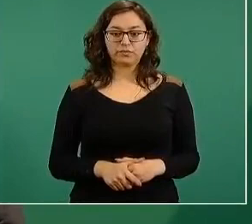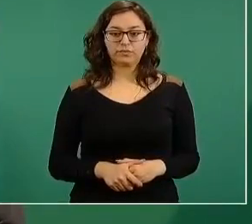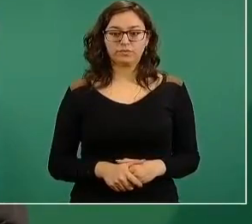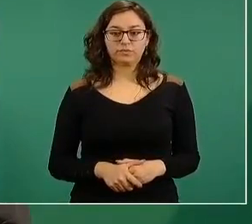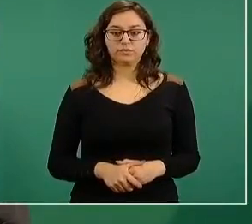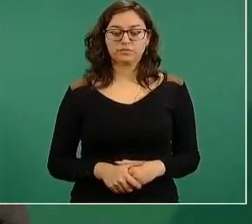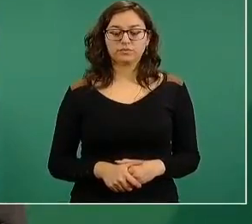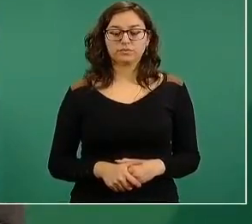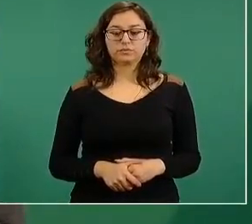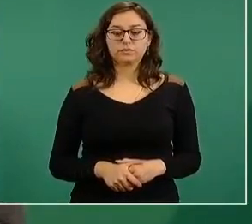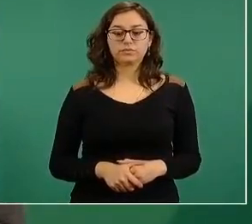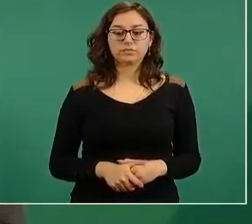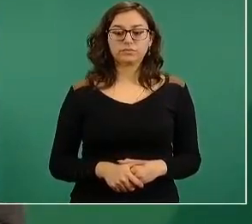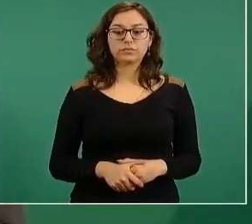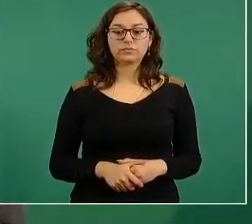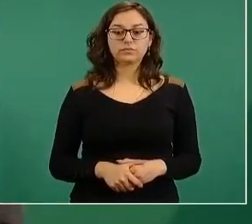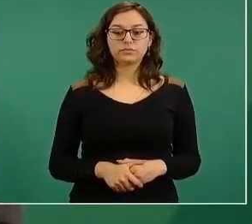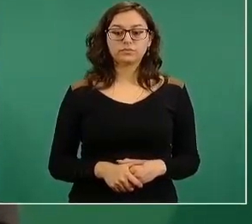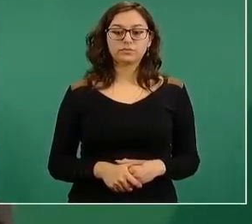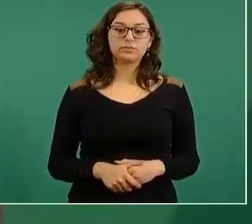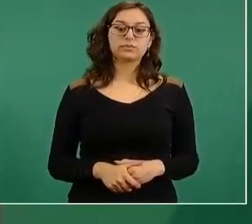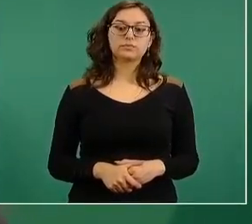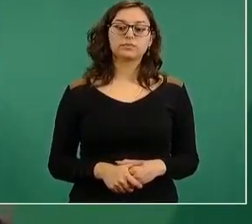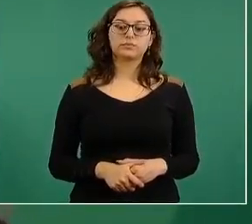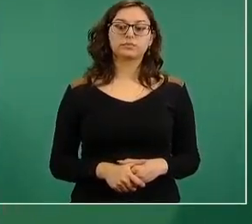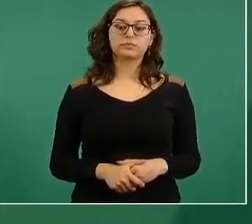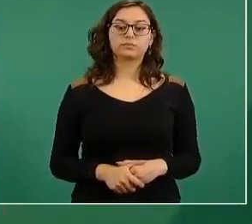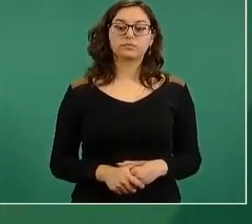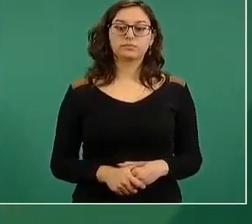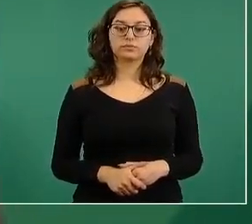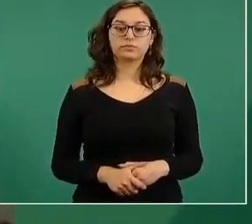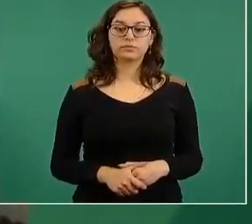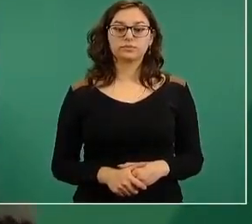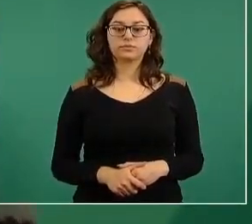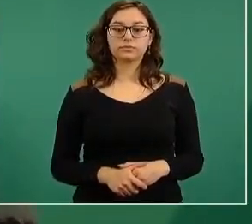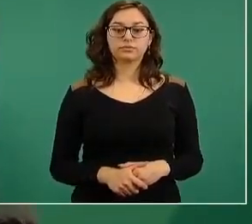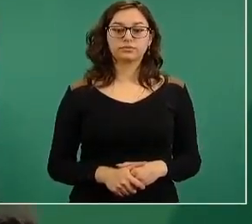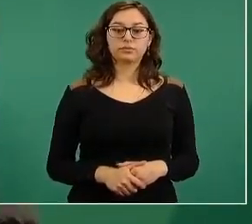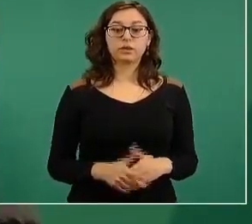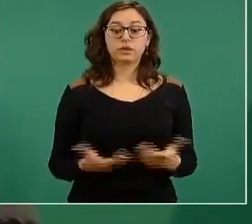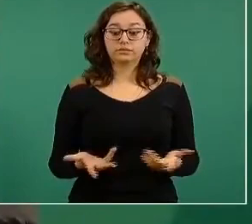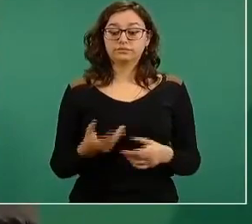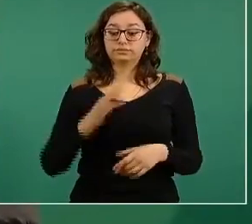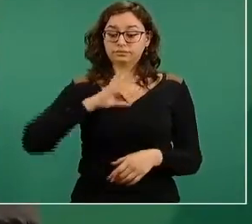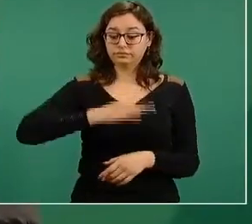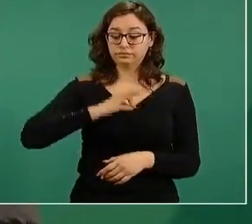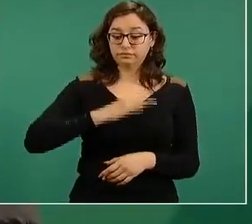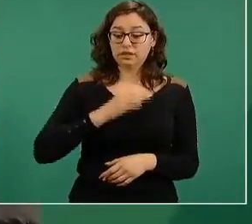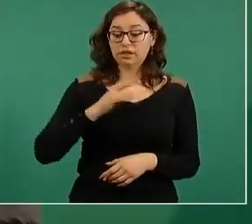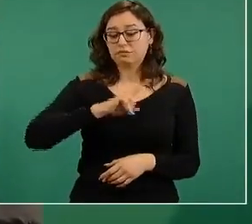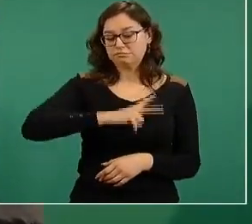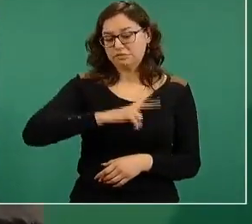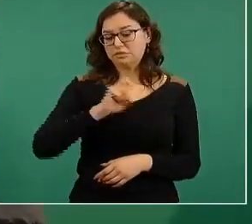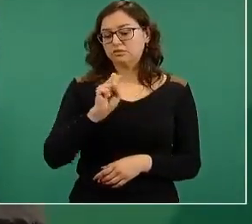Primero, la Política Nacional de Vacunación contra el virus SARS-CoV-2